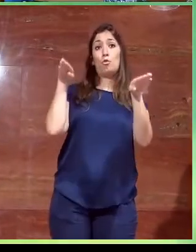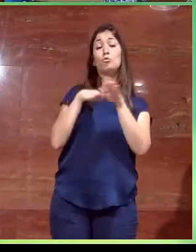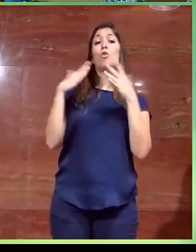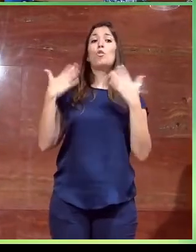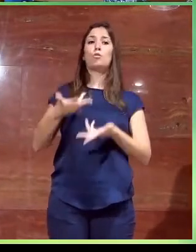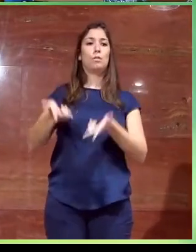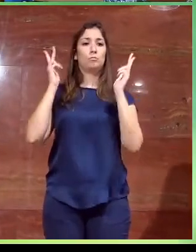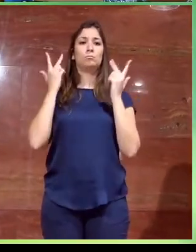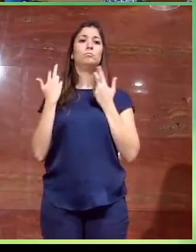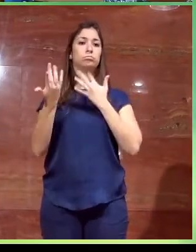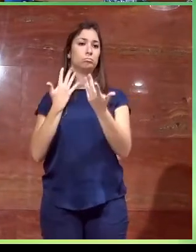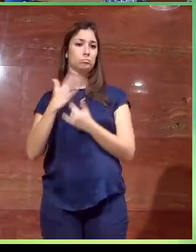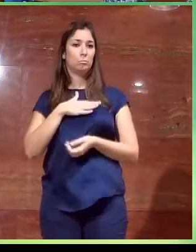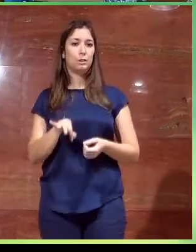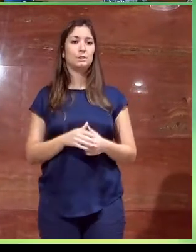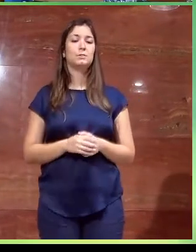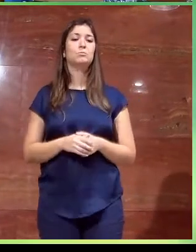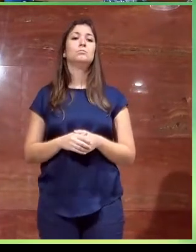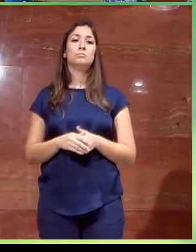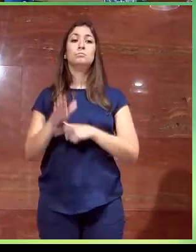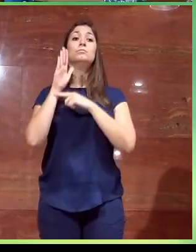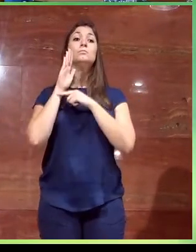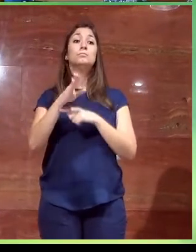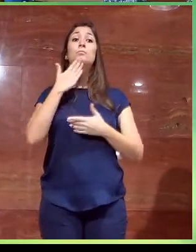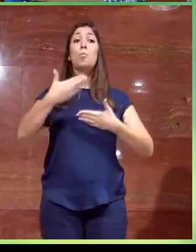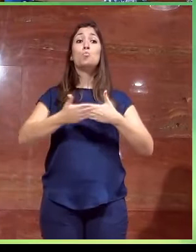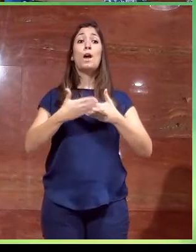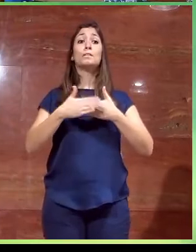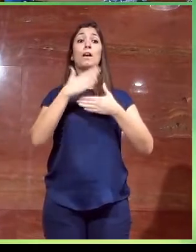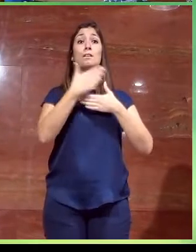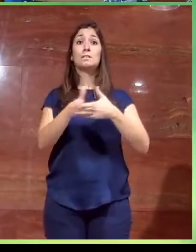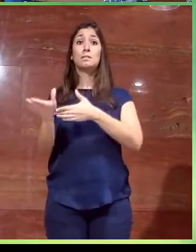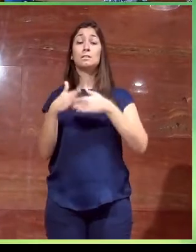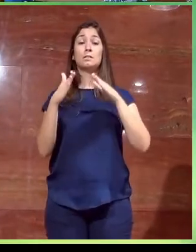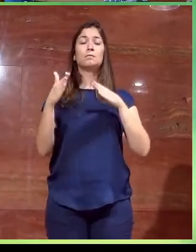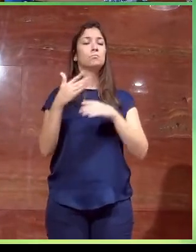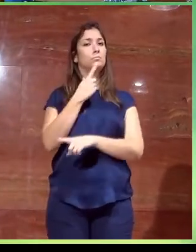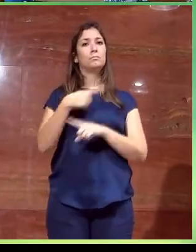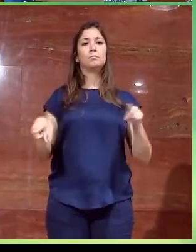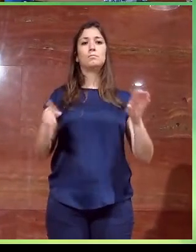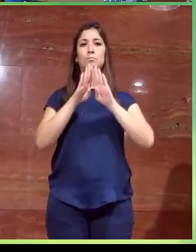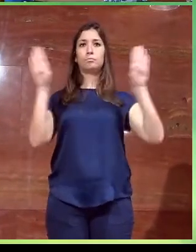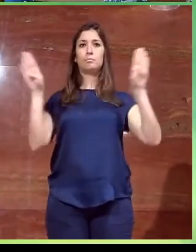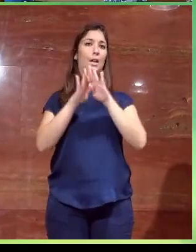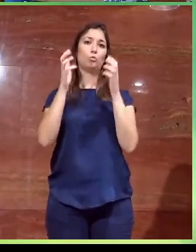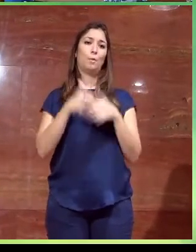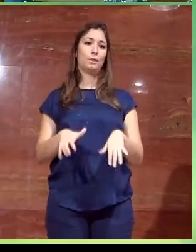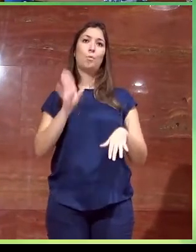pertenece al peatón, ¿no? Además, se propone la sustitución de las puertas batientes cristaleras por hojas de apertura automática,